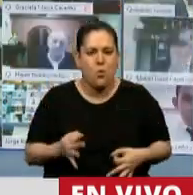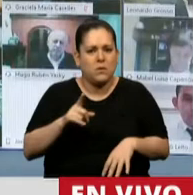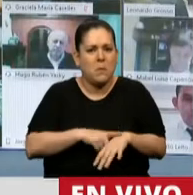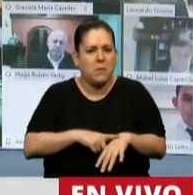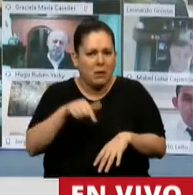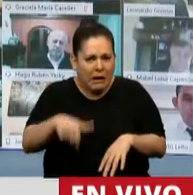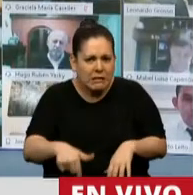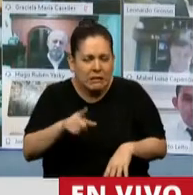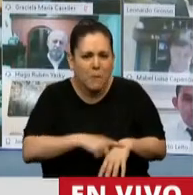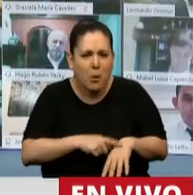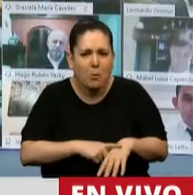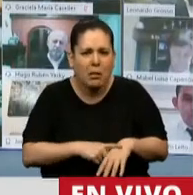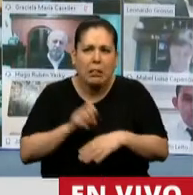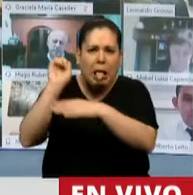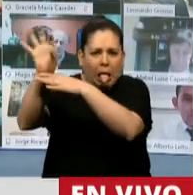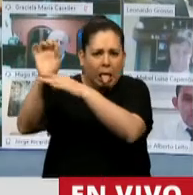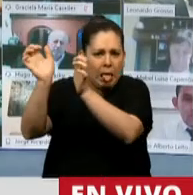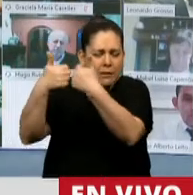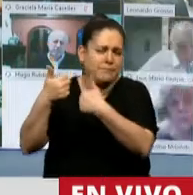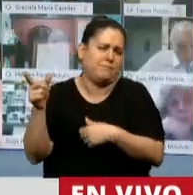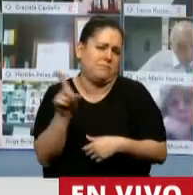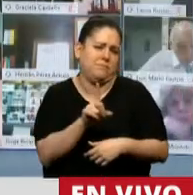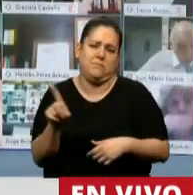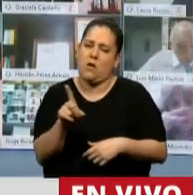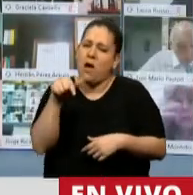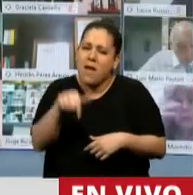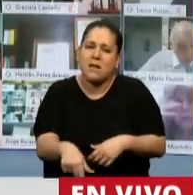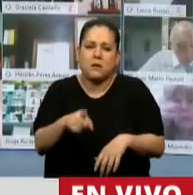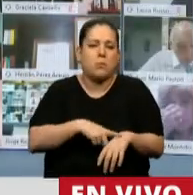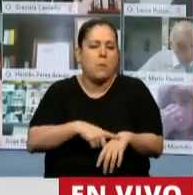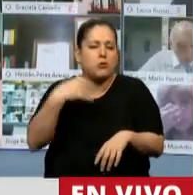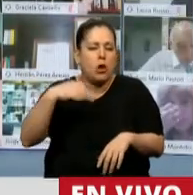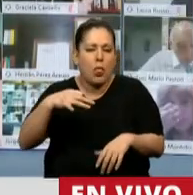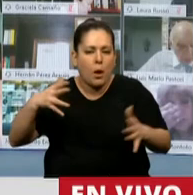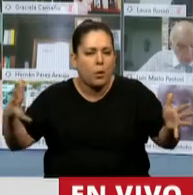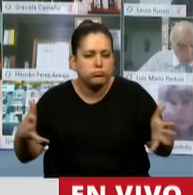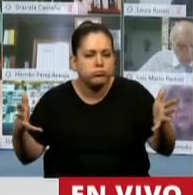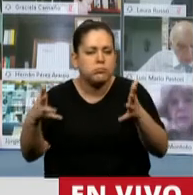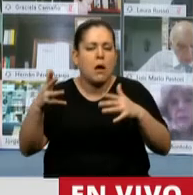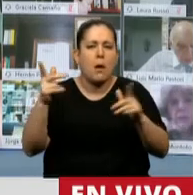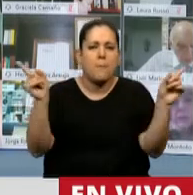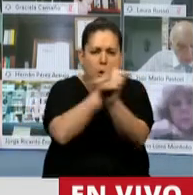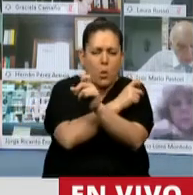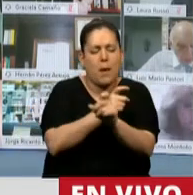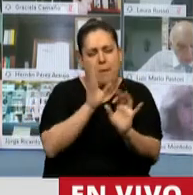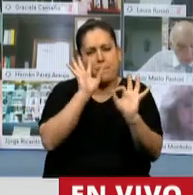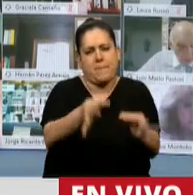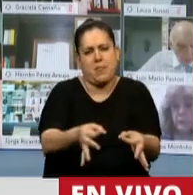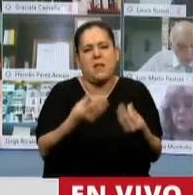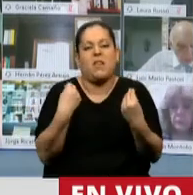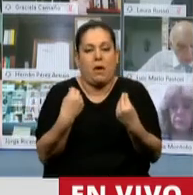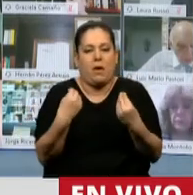de carencias en la historia humana, es un tiempo de riquezas con problemas evidentemente de